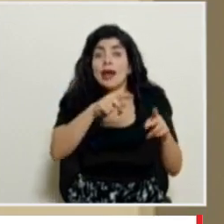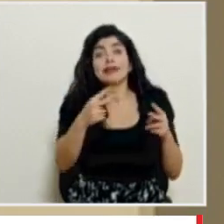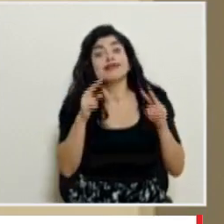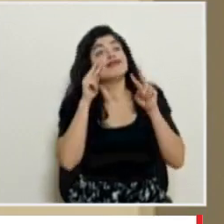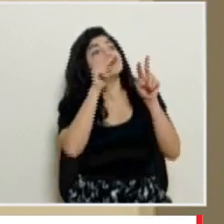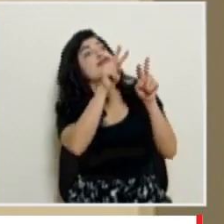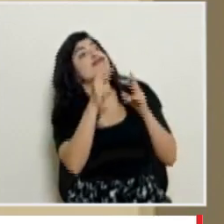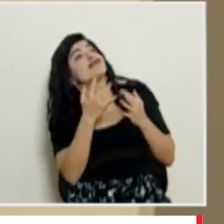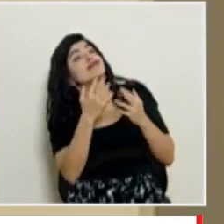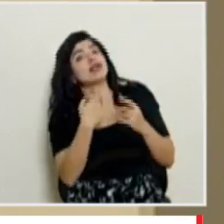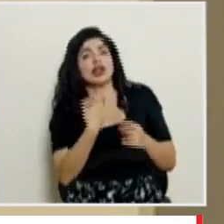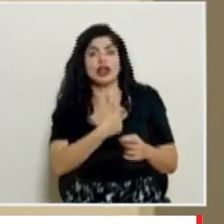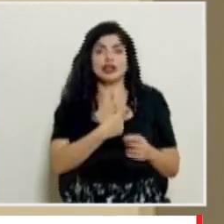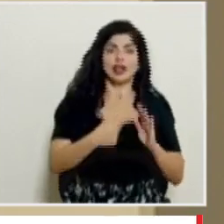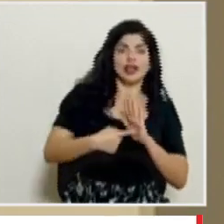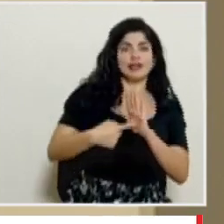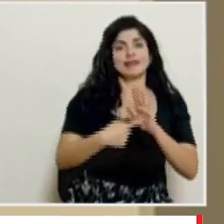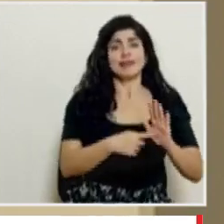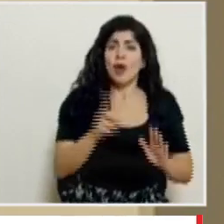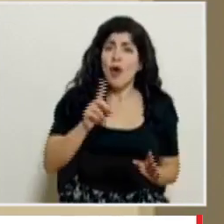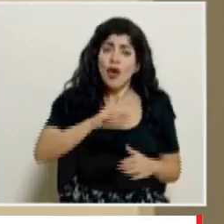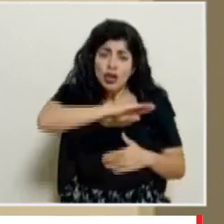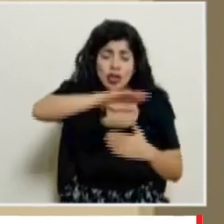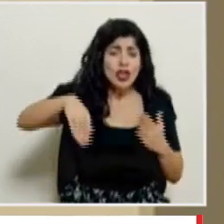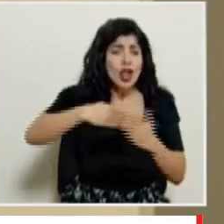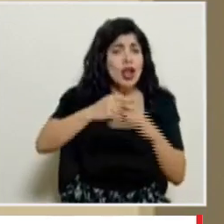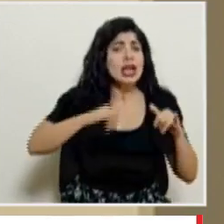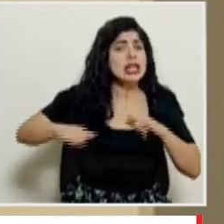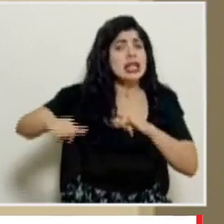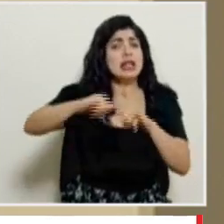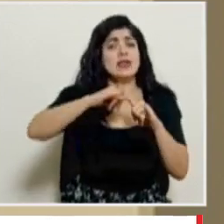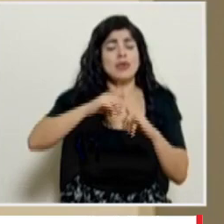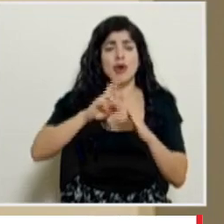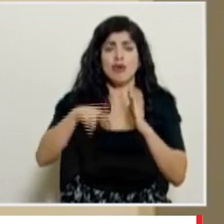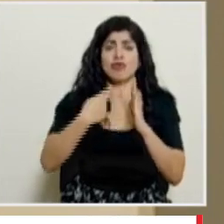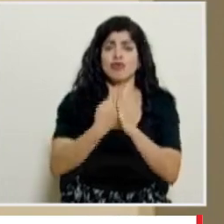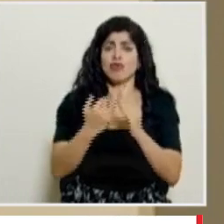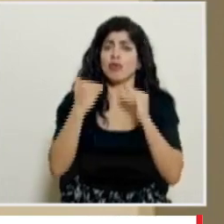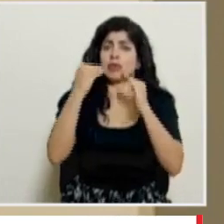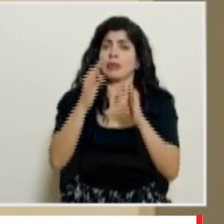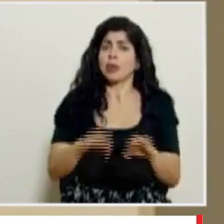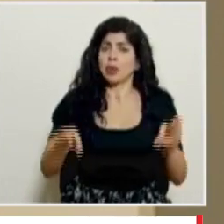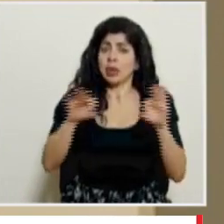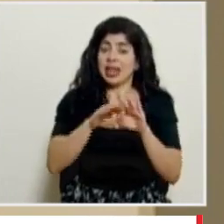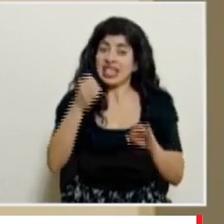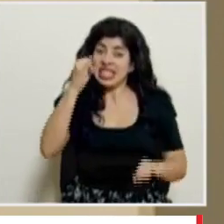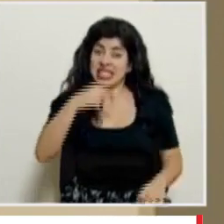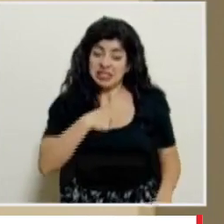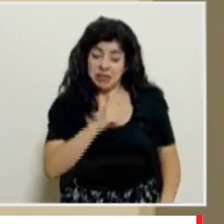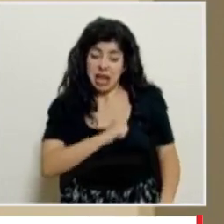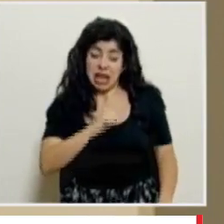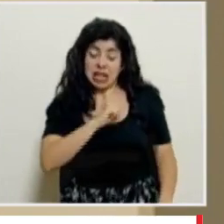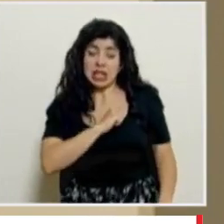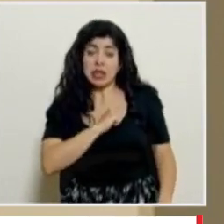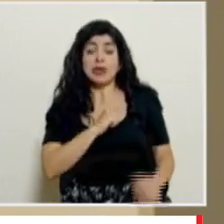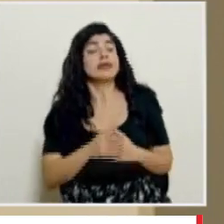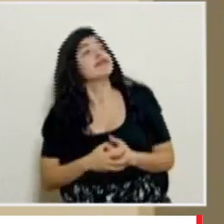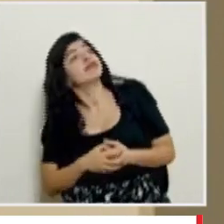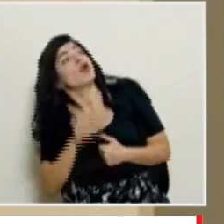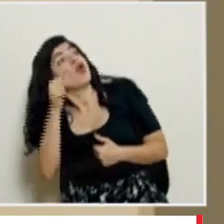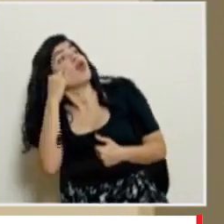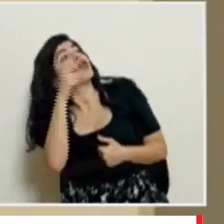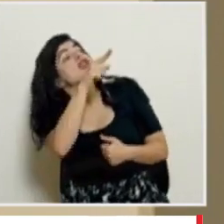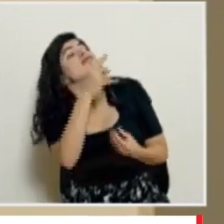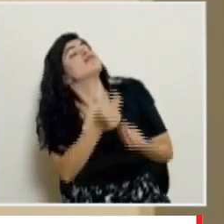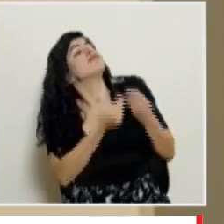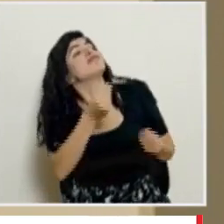espectadora y que nosotros somos los protagonistas aquí todos somos protagonistas y si empezamos a tomar esa actitud de que el gobierno sí que